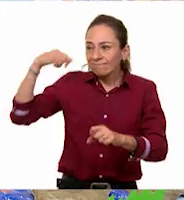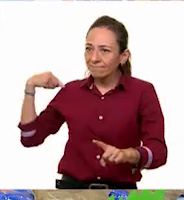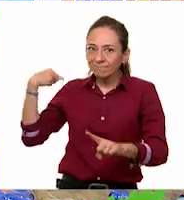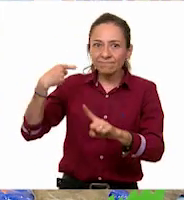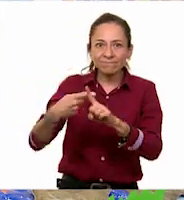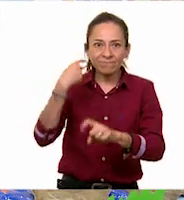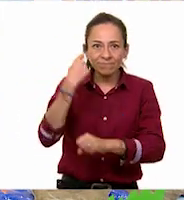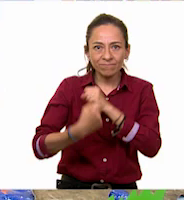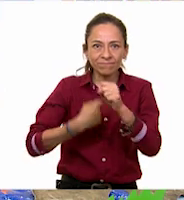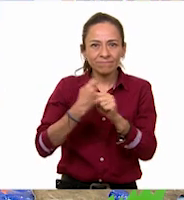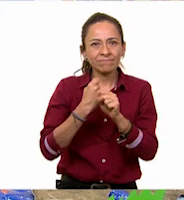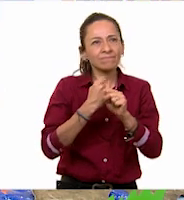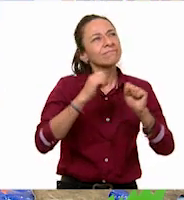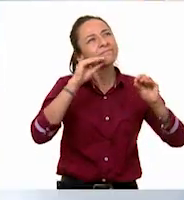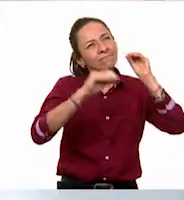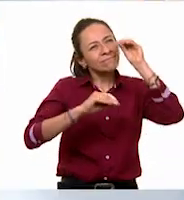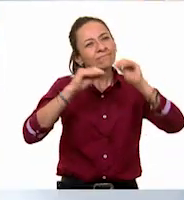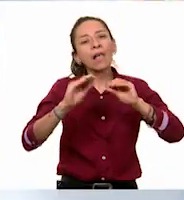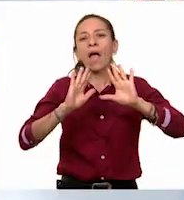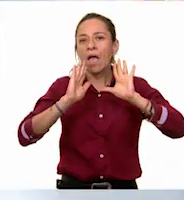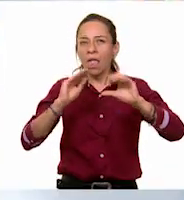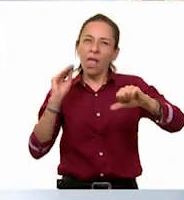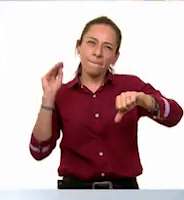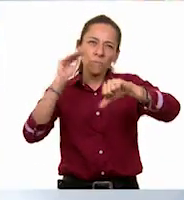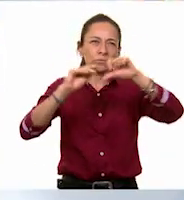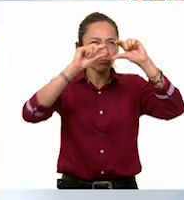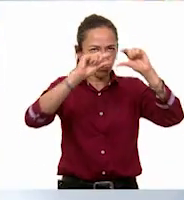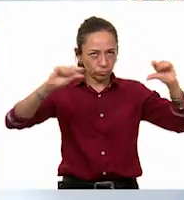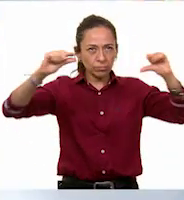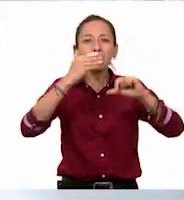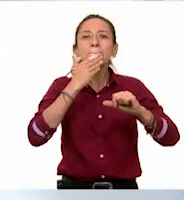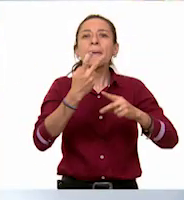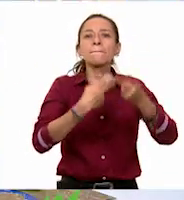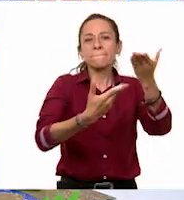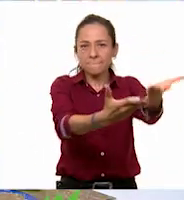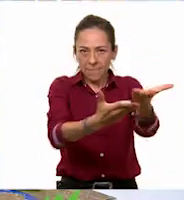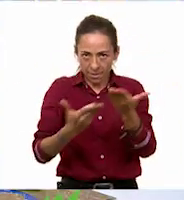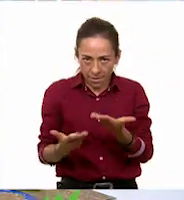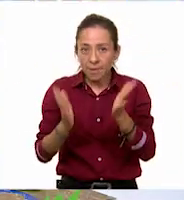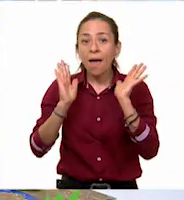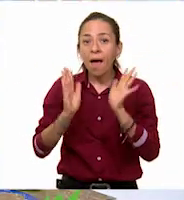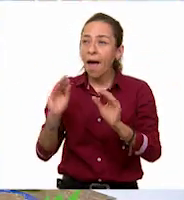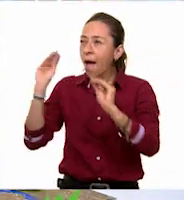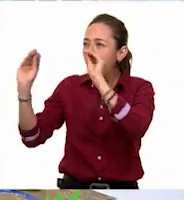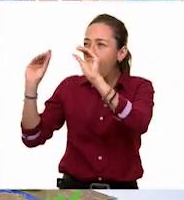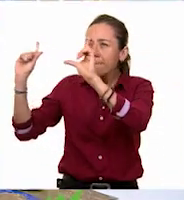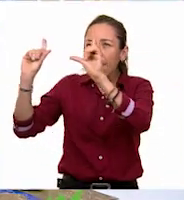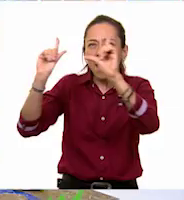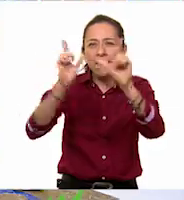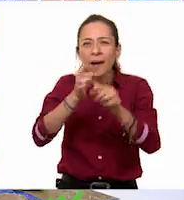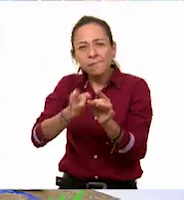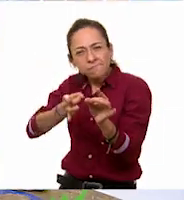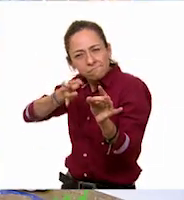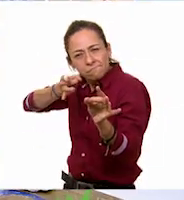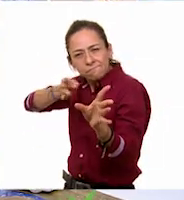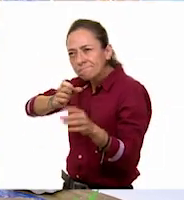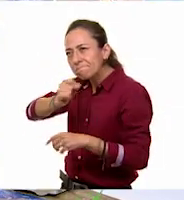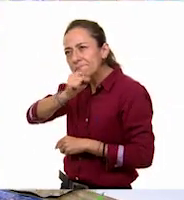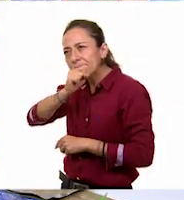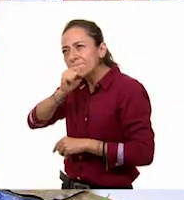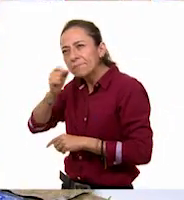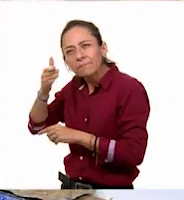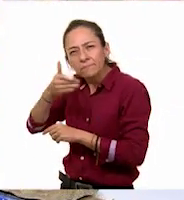colocamos un letrero de bienvenida, ya colocamos flechas de circulación y también estamos